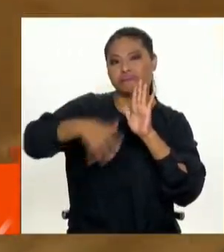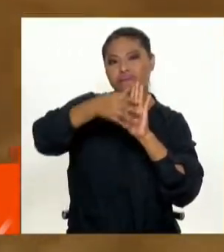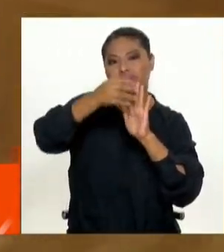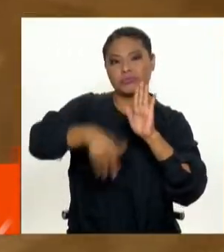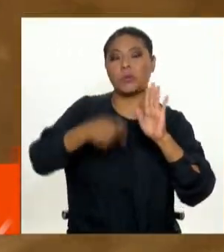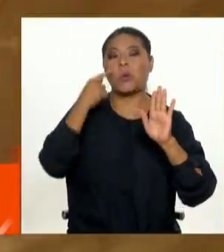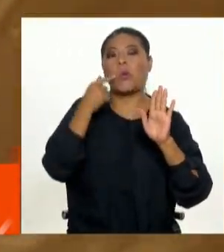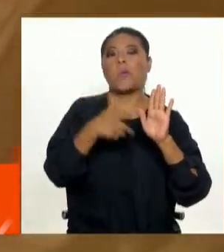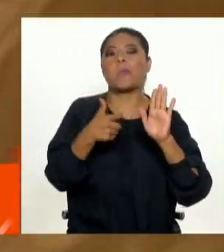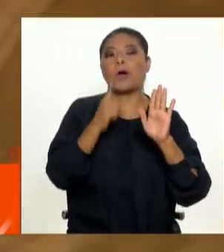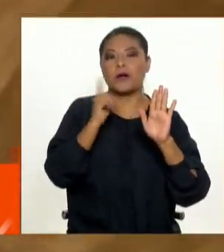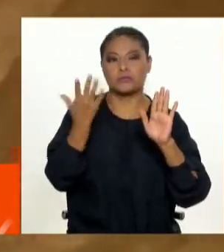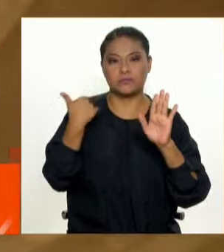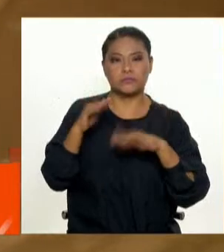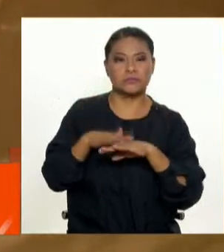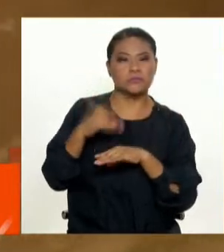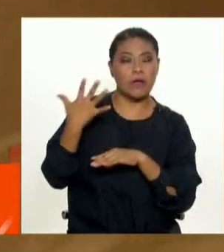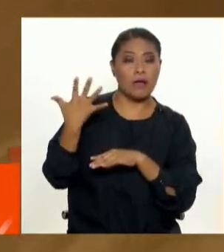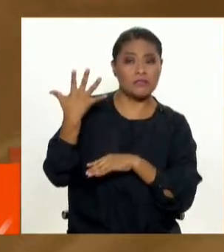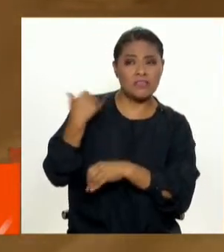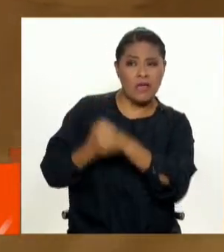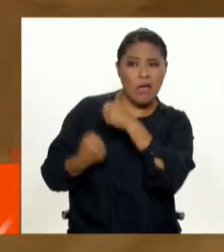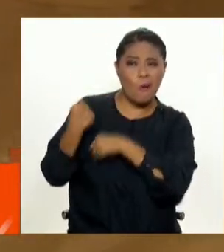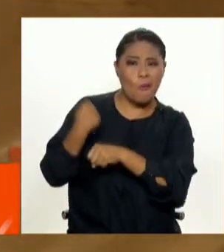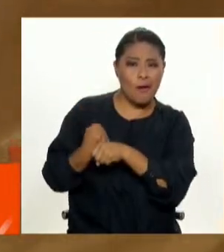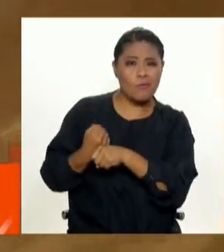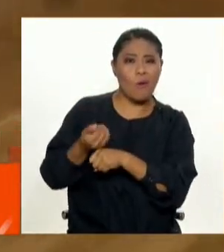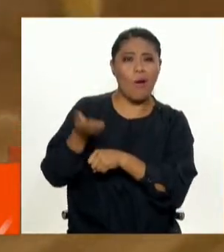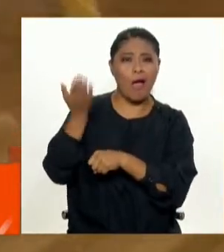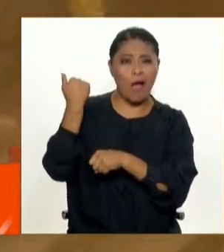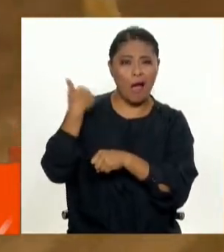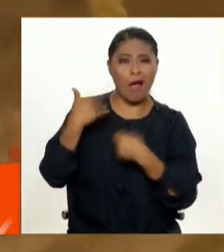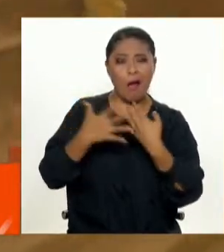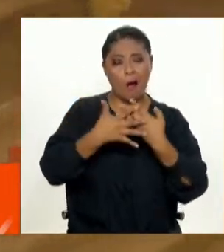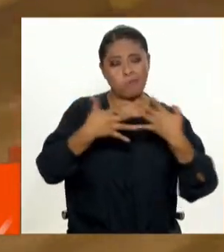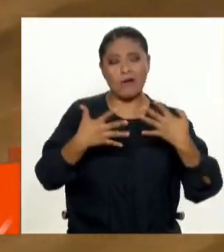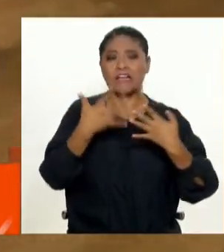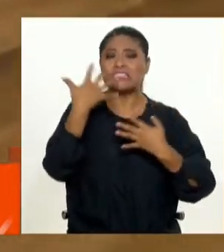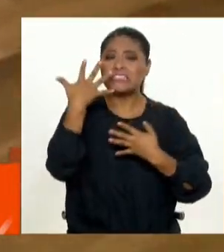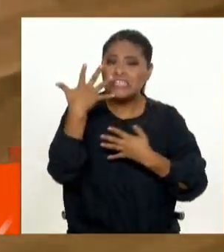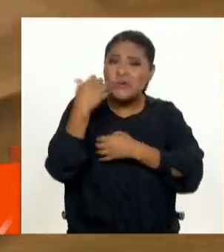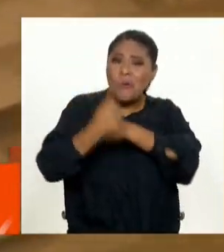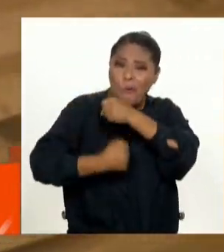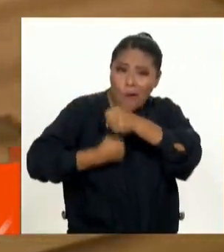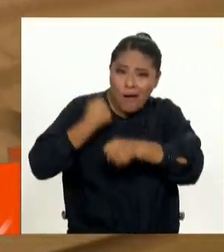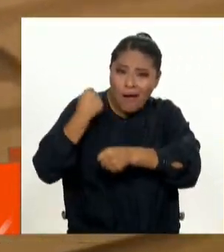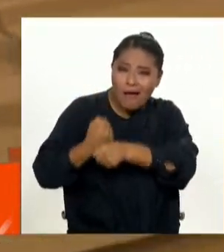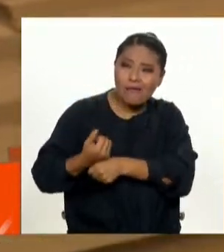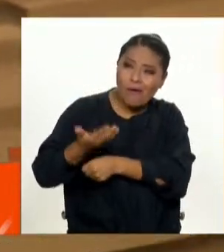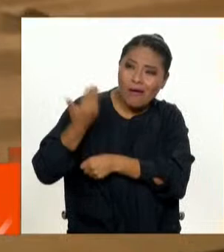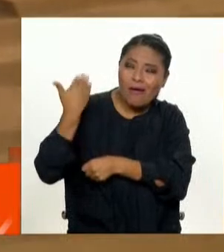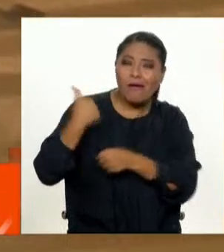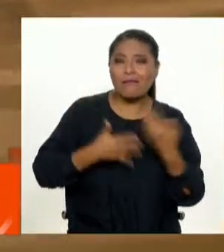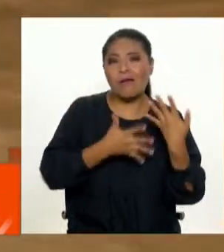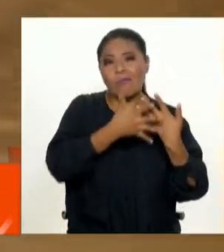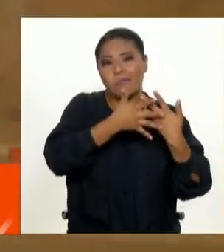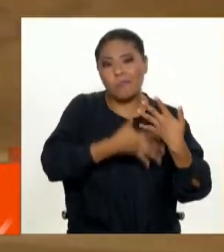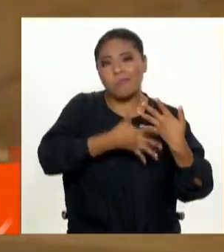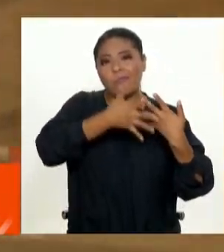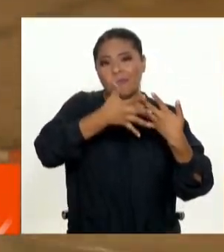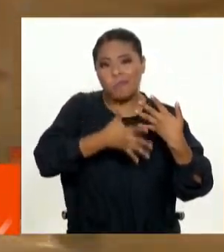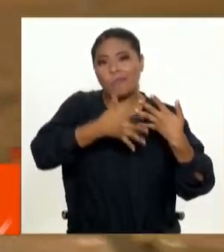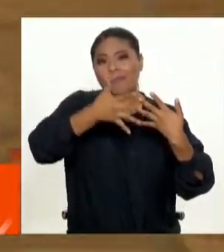Por cuatro o cinco años constituyeron el cerco que cubría los trabajos de la línea dos